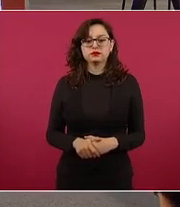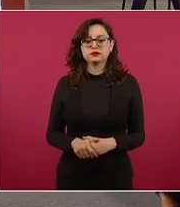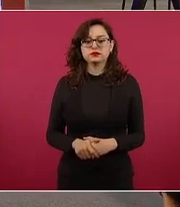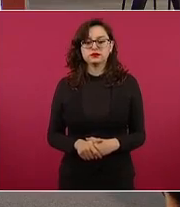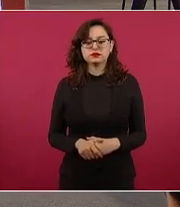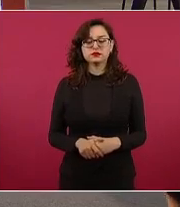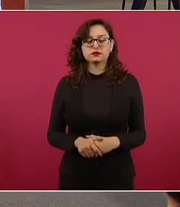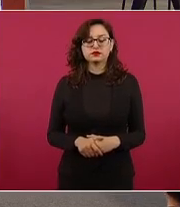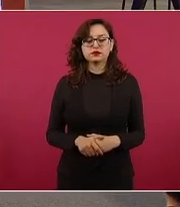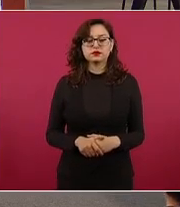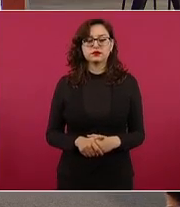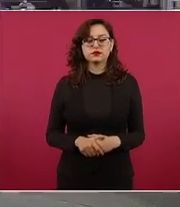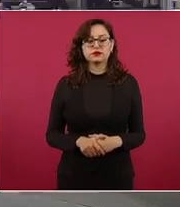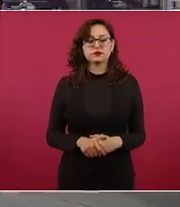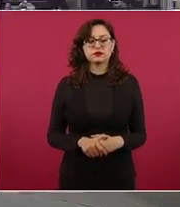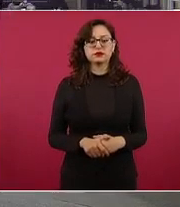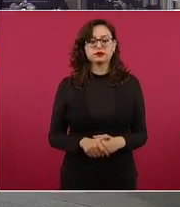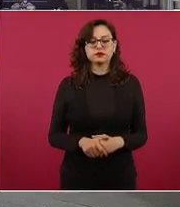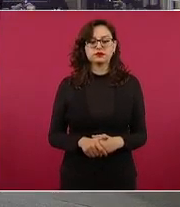adelante